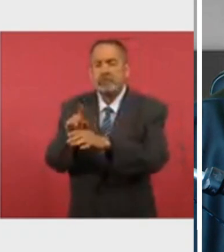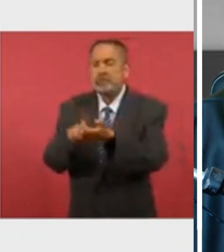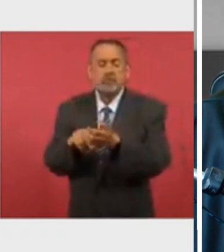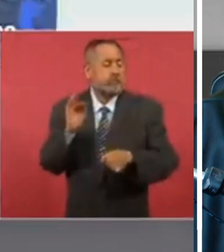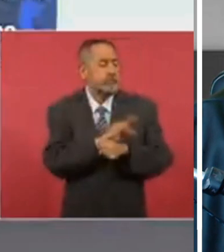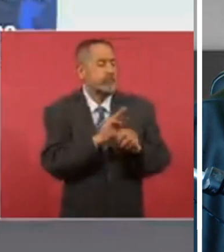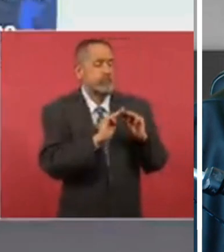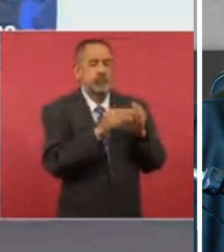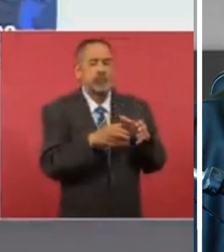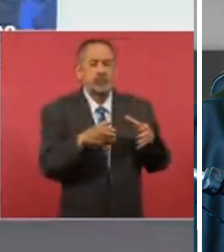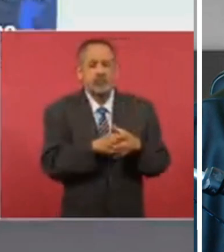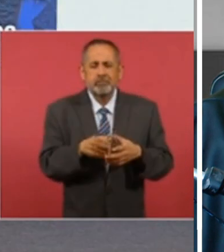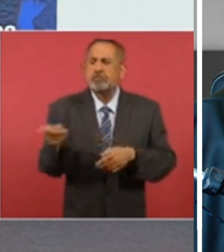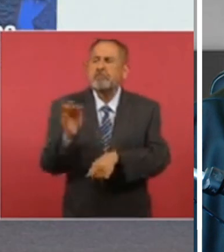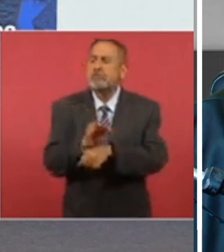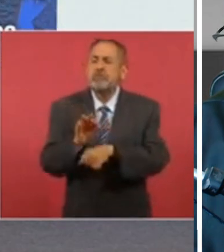carteles?